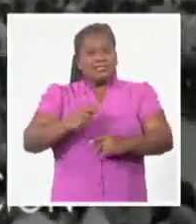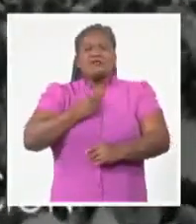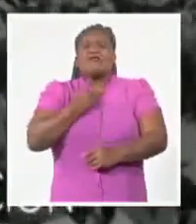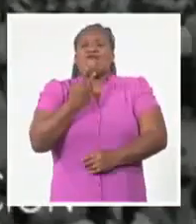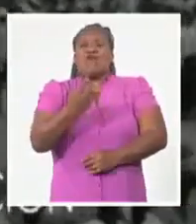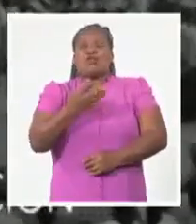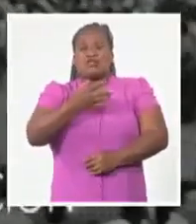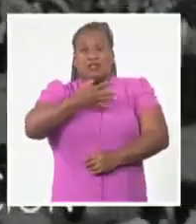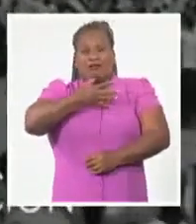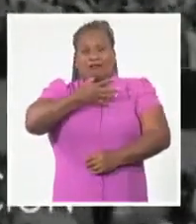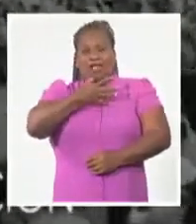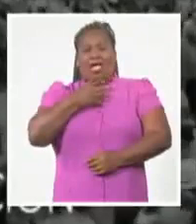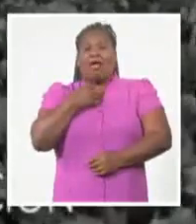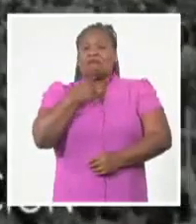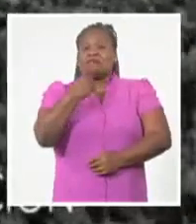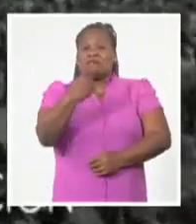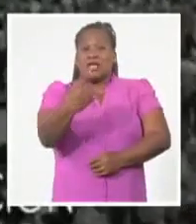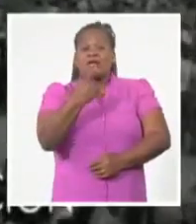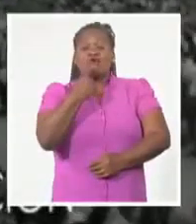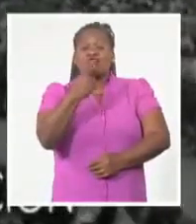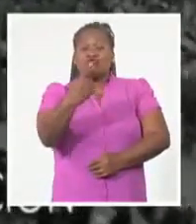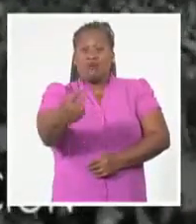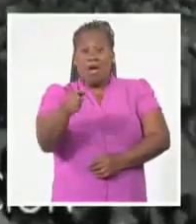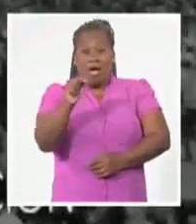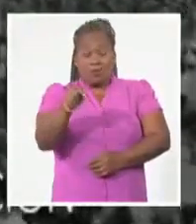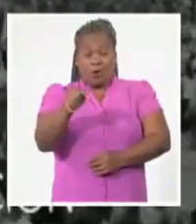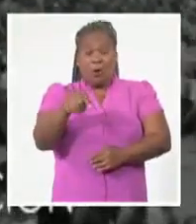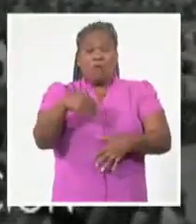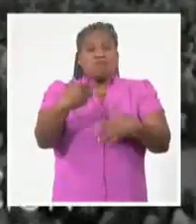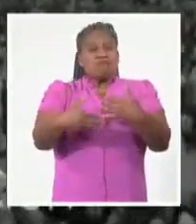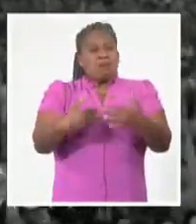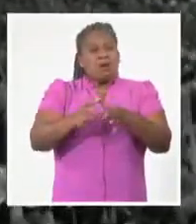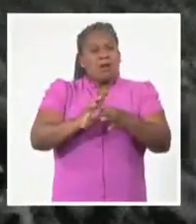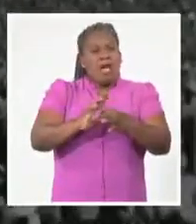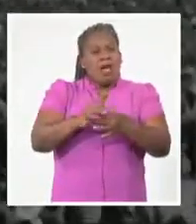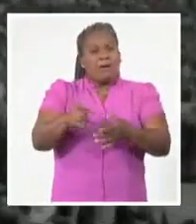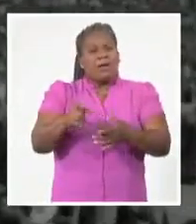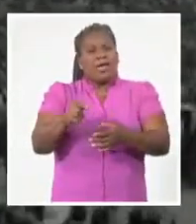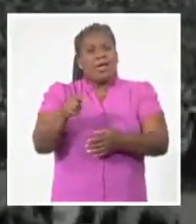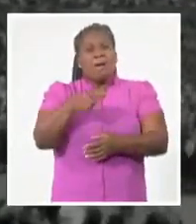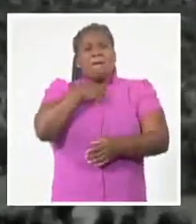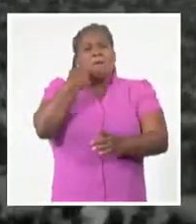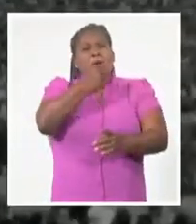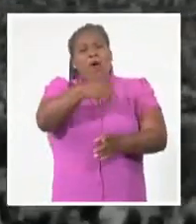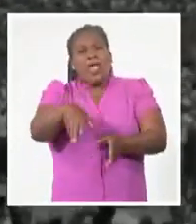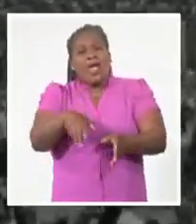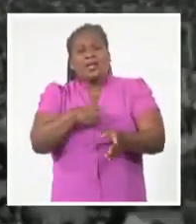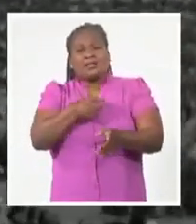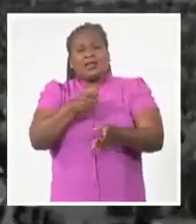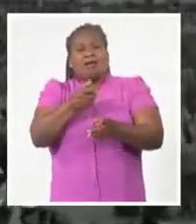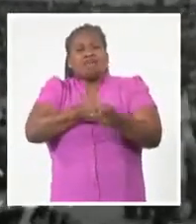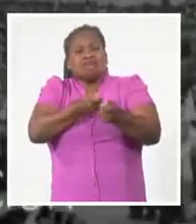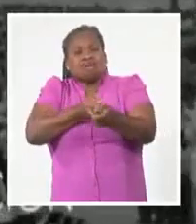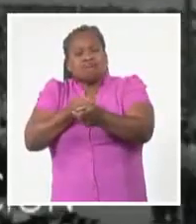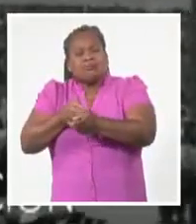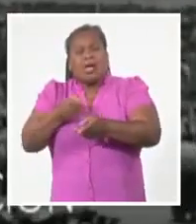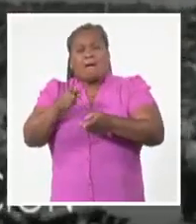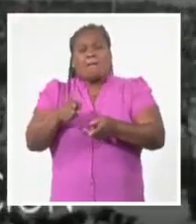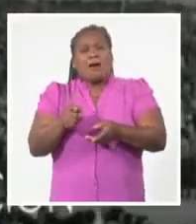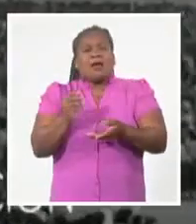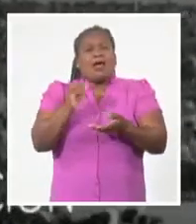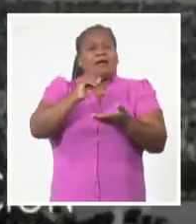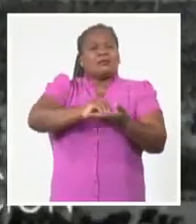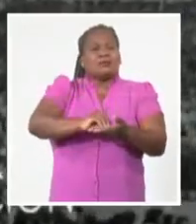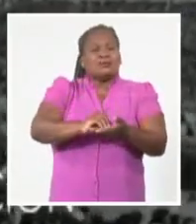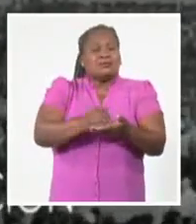acusadora, denunciando los crímenes cometidos por el imperialismo yanqui para tratar de sembrar el terror en